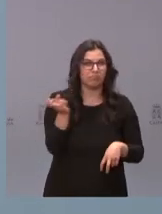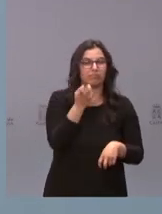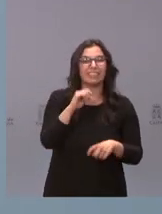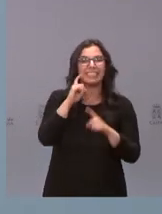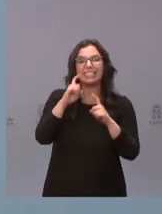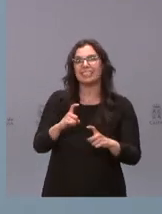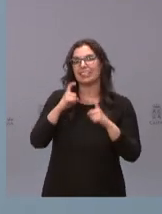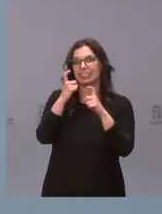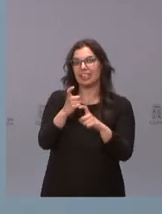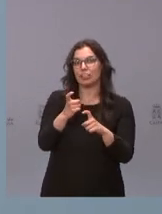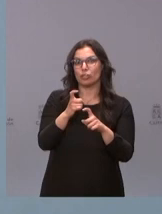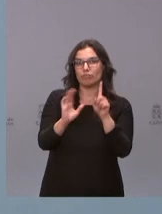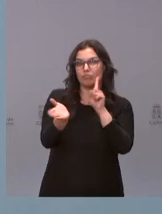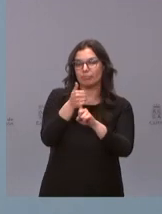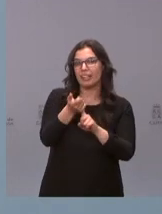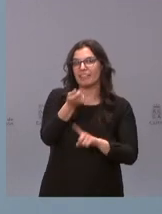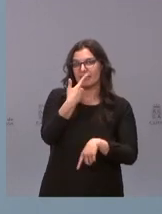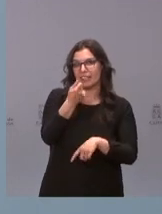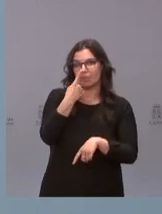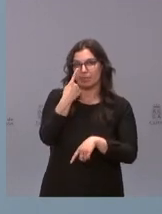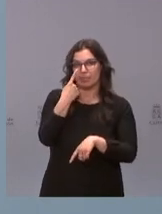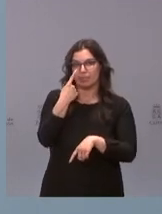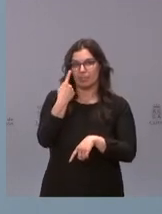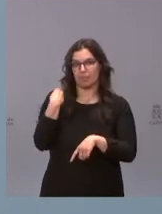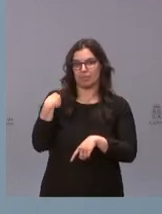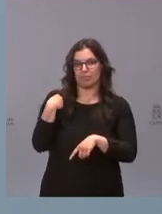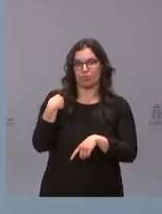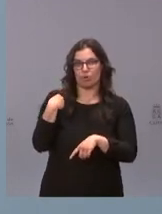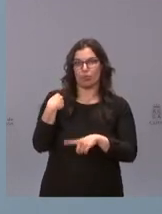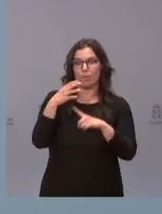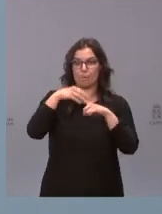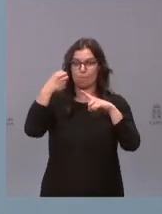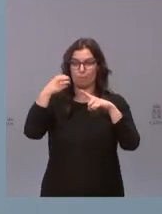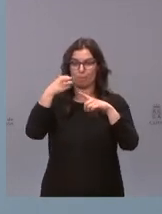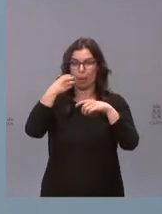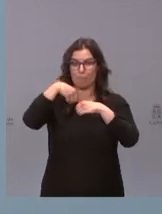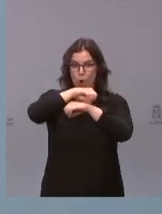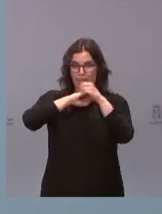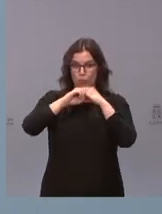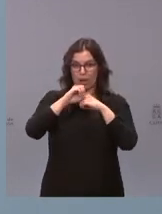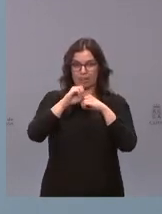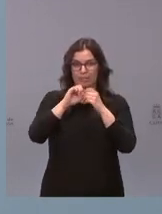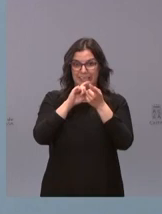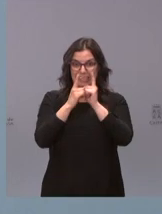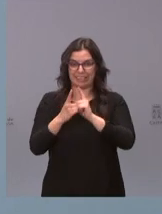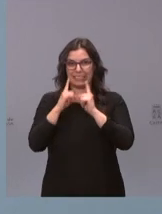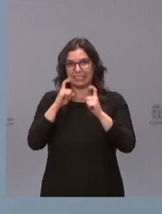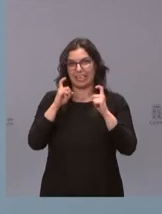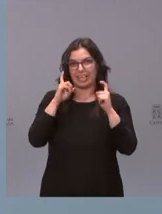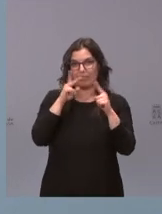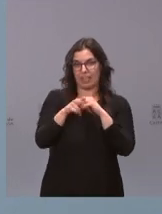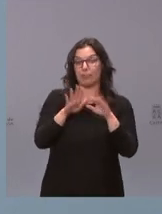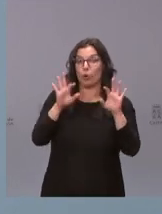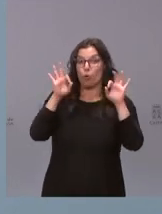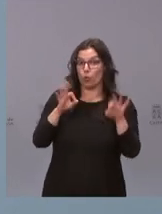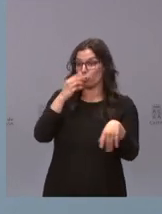encontrar fármacos contra la actividad oncogénica de esta molécula pero en los últimos tres años sí que ha